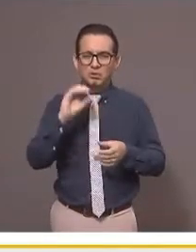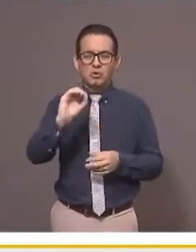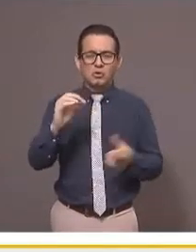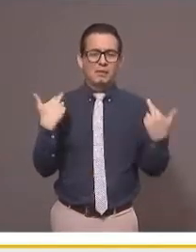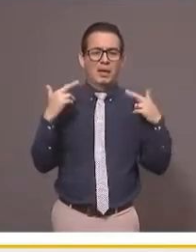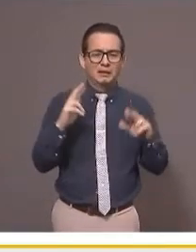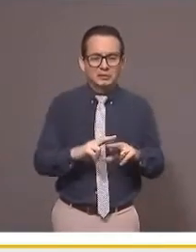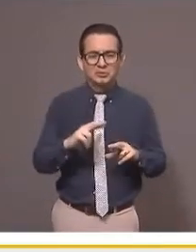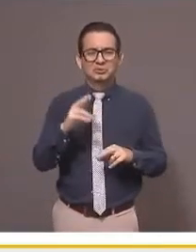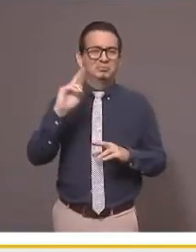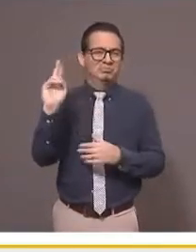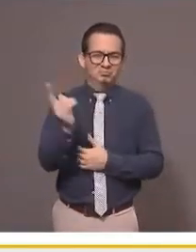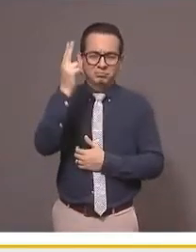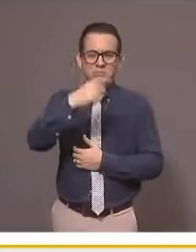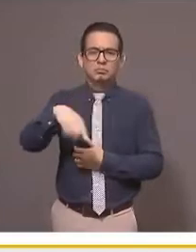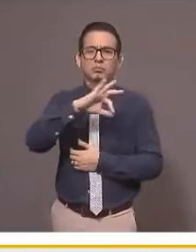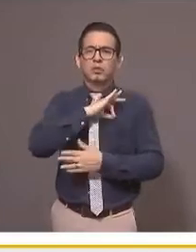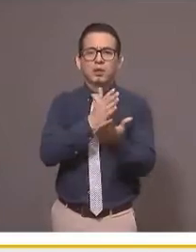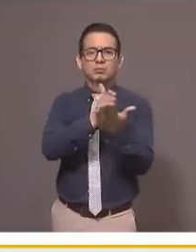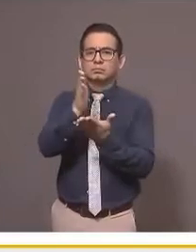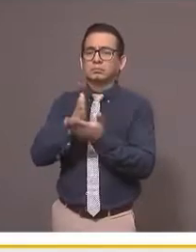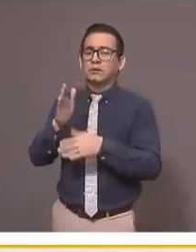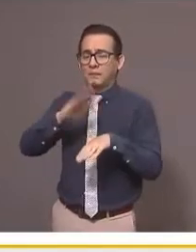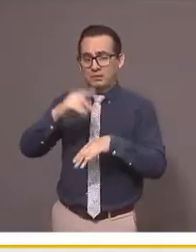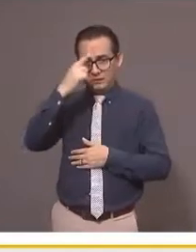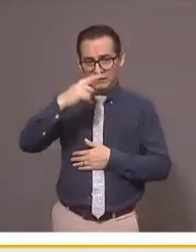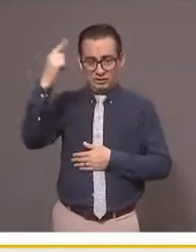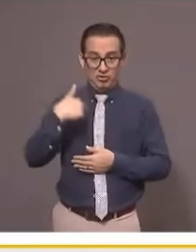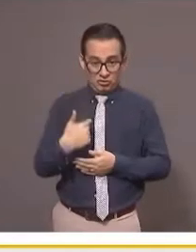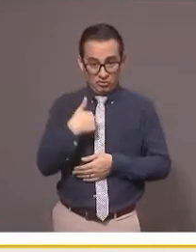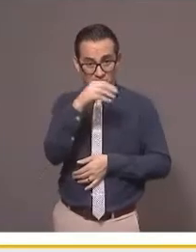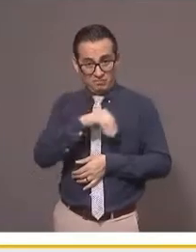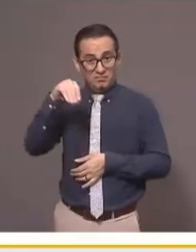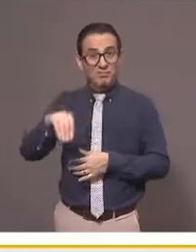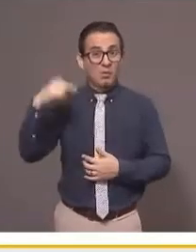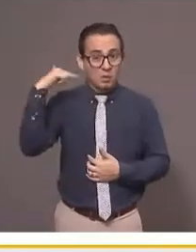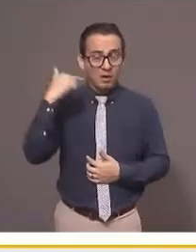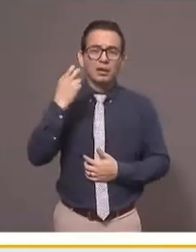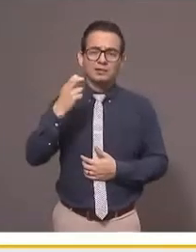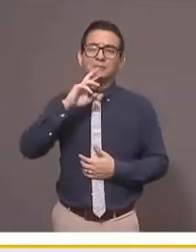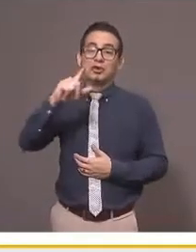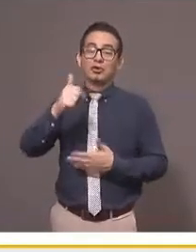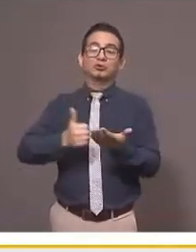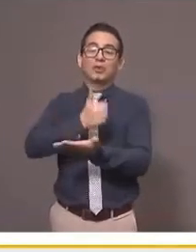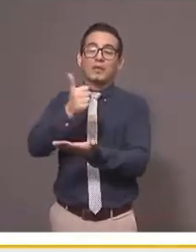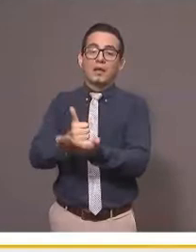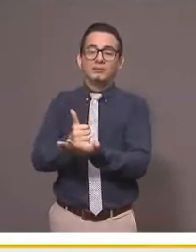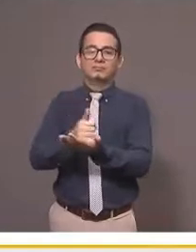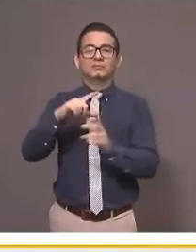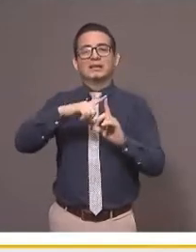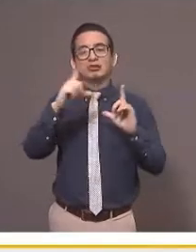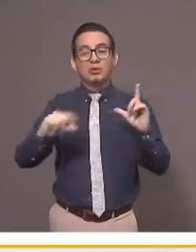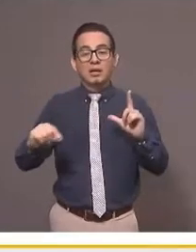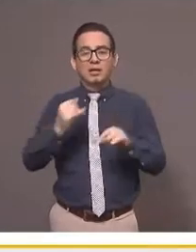activistas puedan acceder a él. En Guadalajara vamos a ser también la capital nacional de la